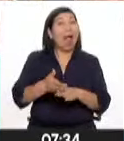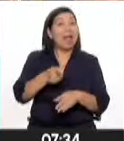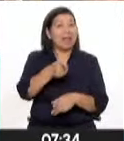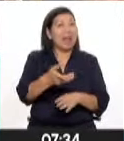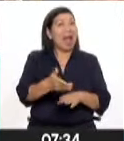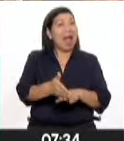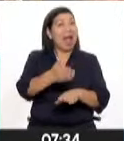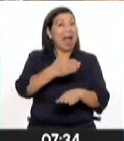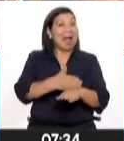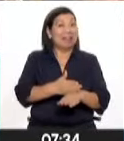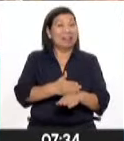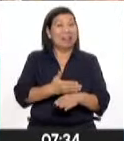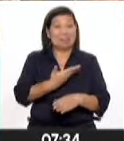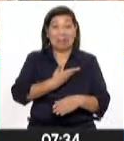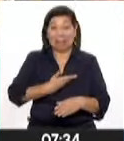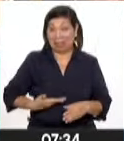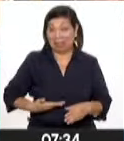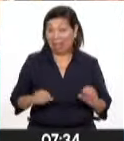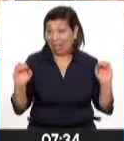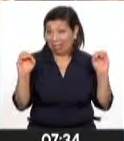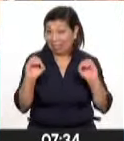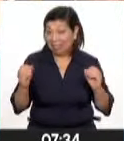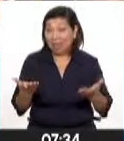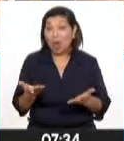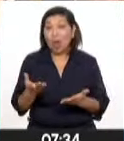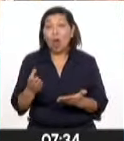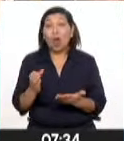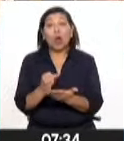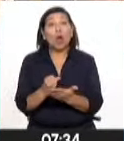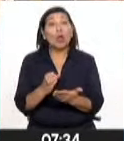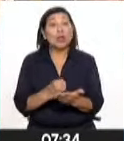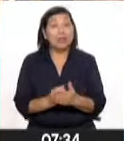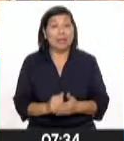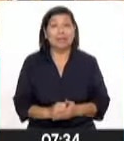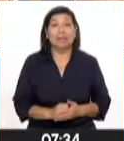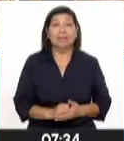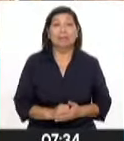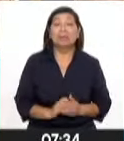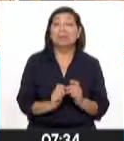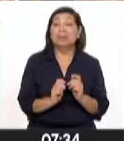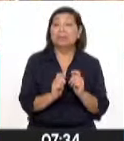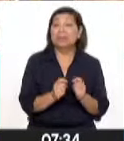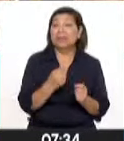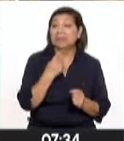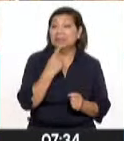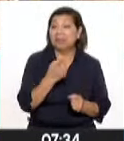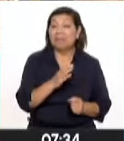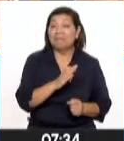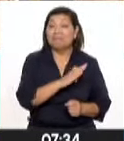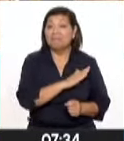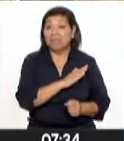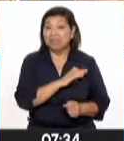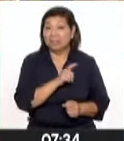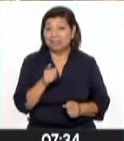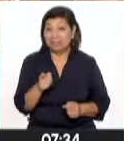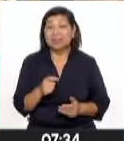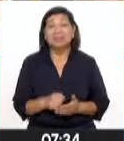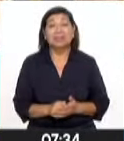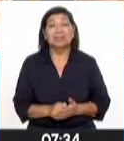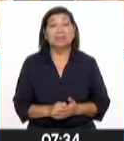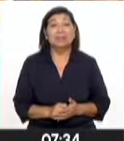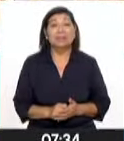todavía no era autoridad, había un concreto del Estado que había determinado la fiscalía o había